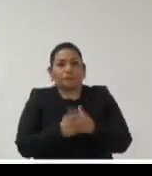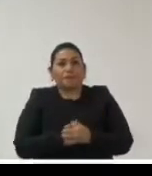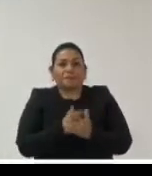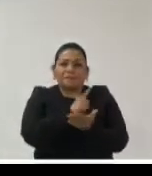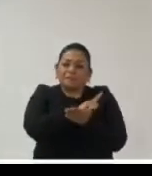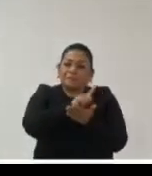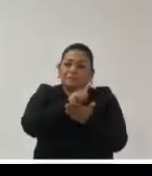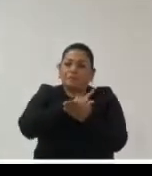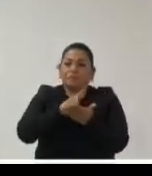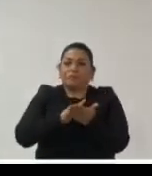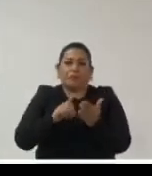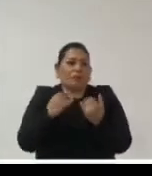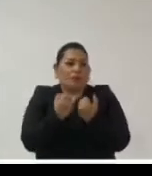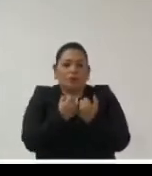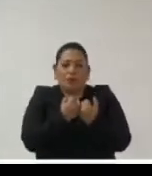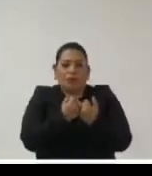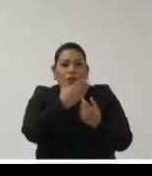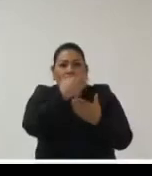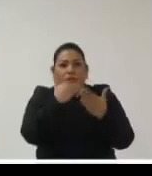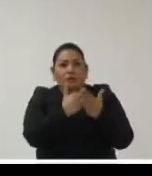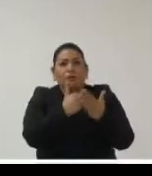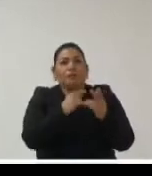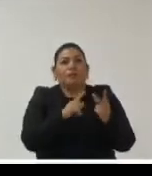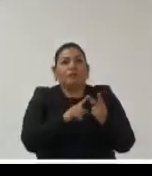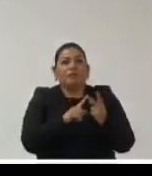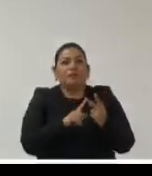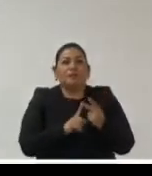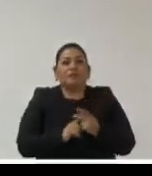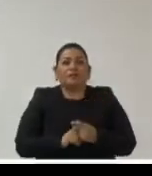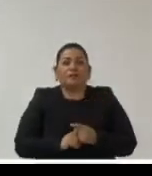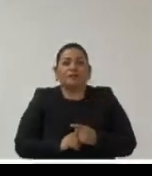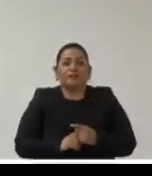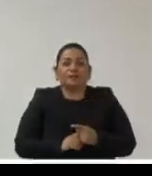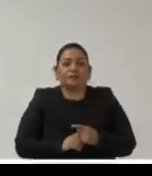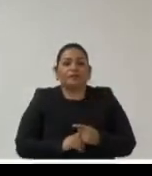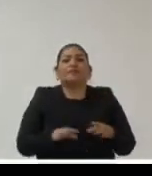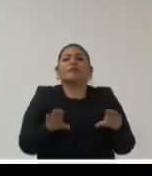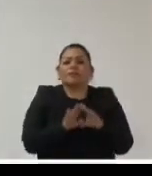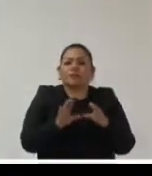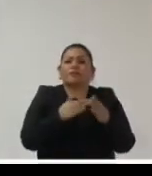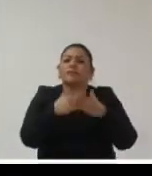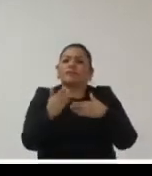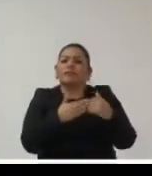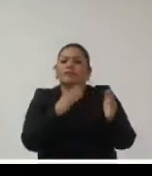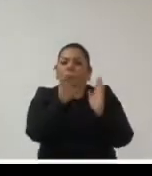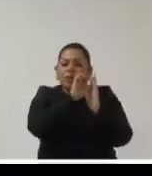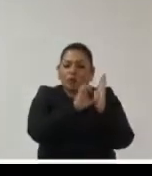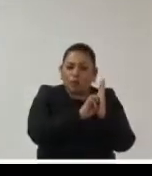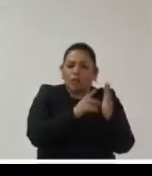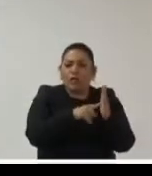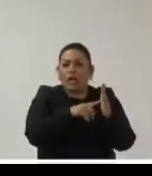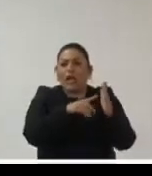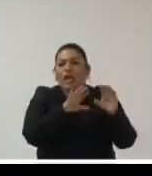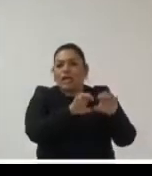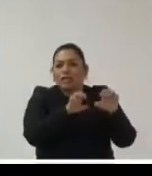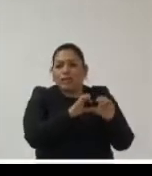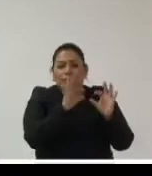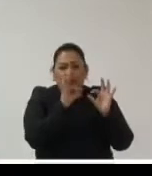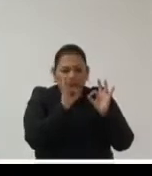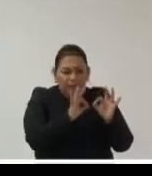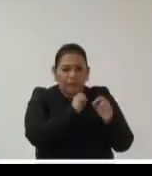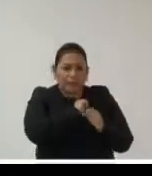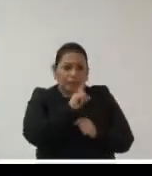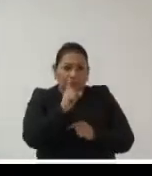por el otro lado qué tanto estamos trabajando nosotros con modelos y estándares y esquemas de metadatos apropiados